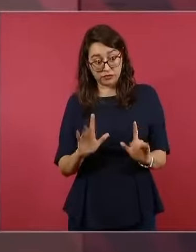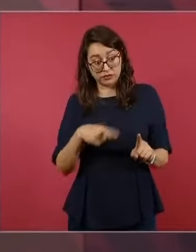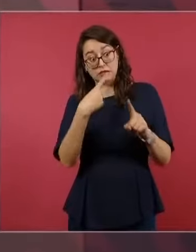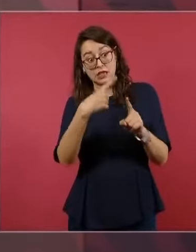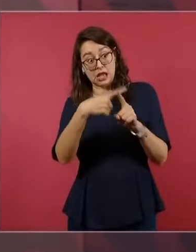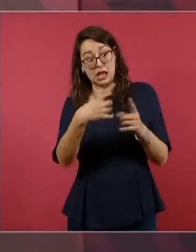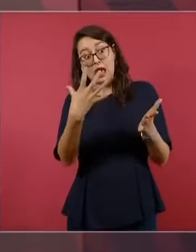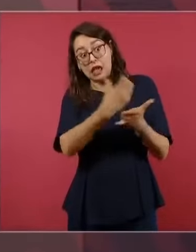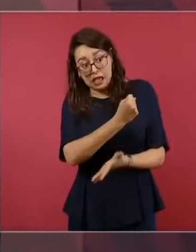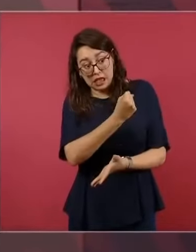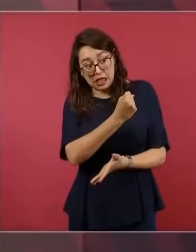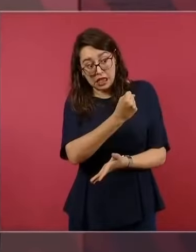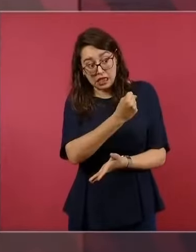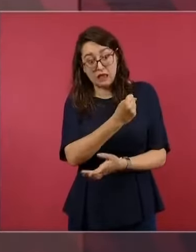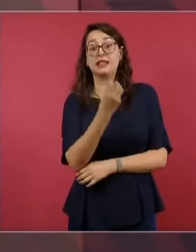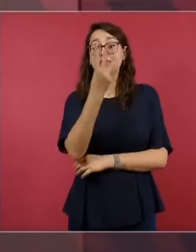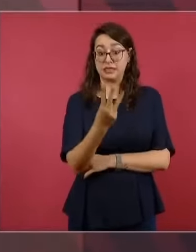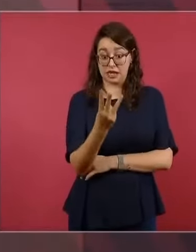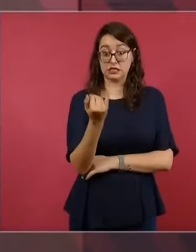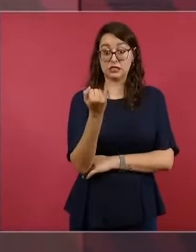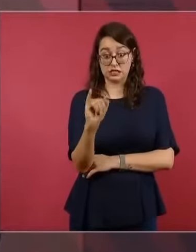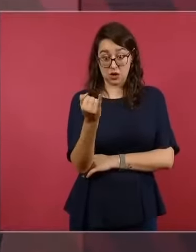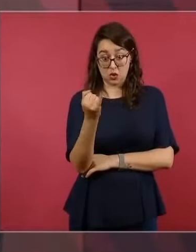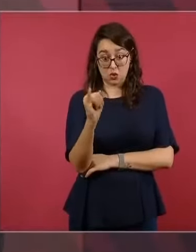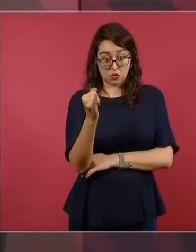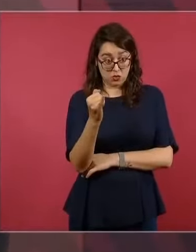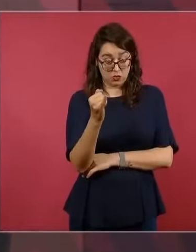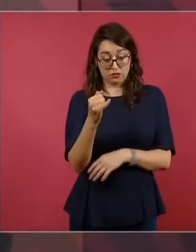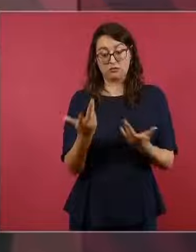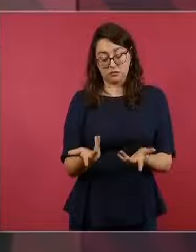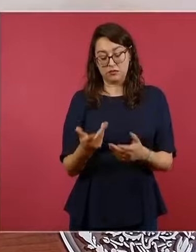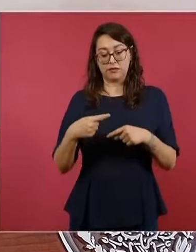3 de junio a finales de septiembre.